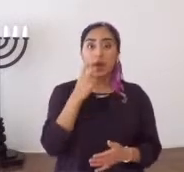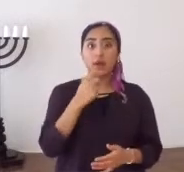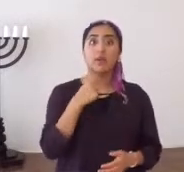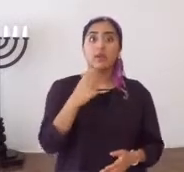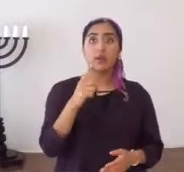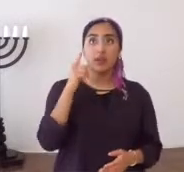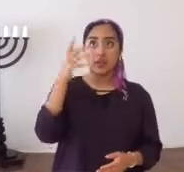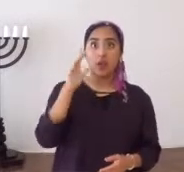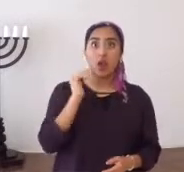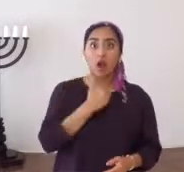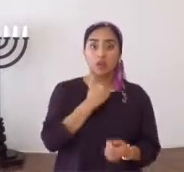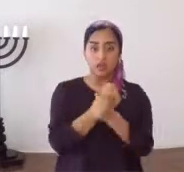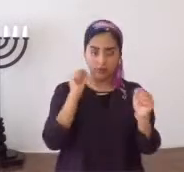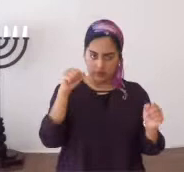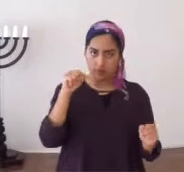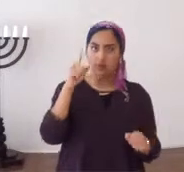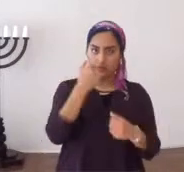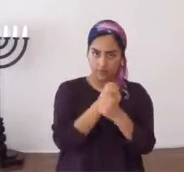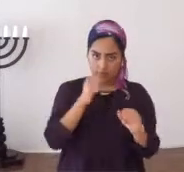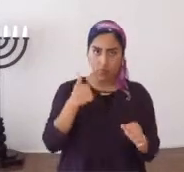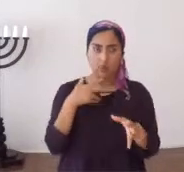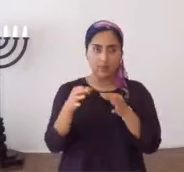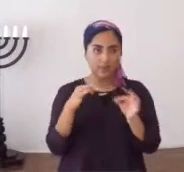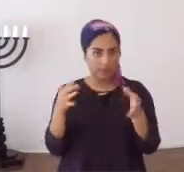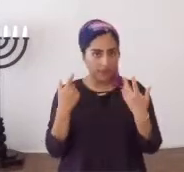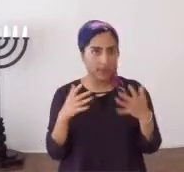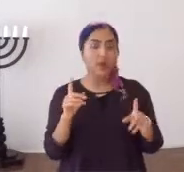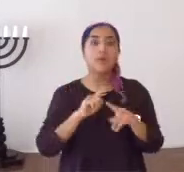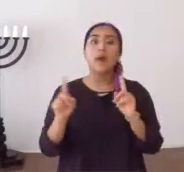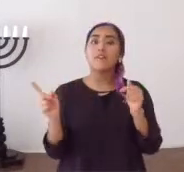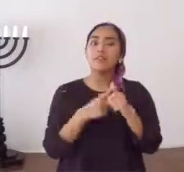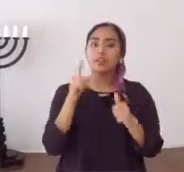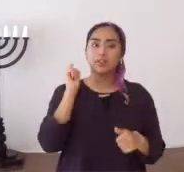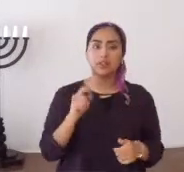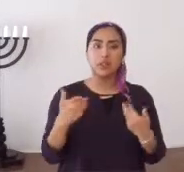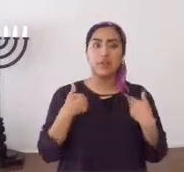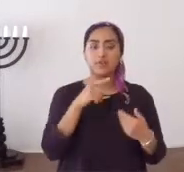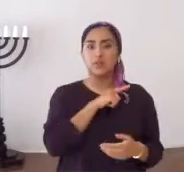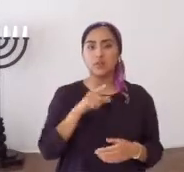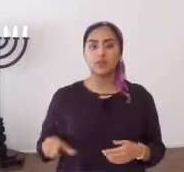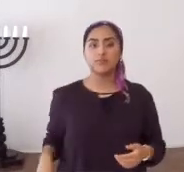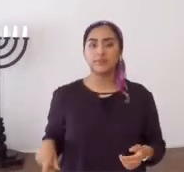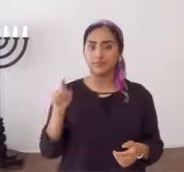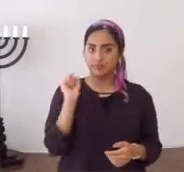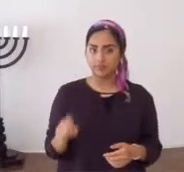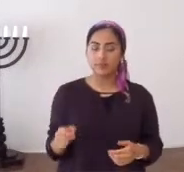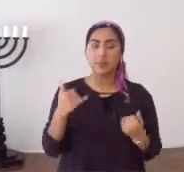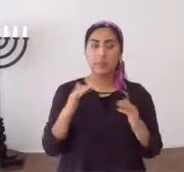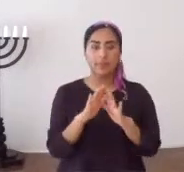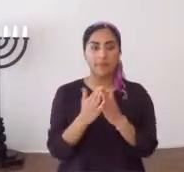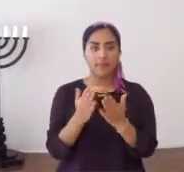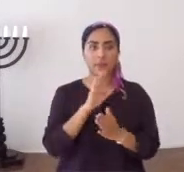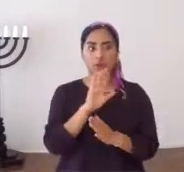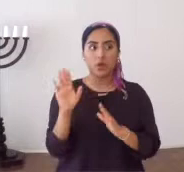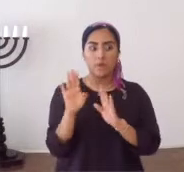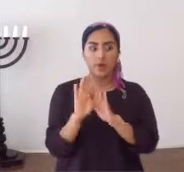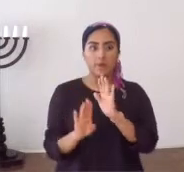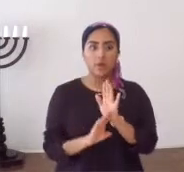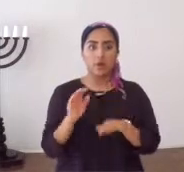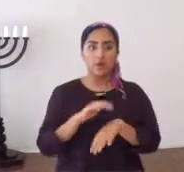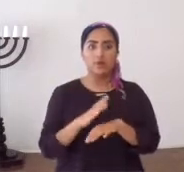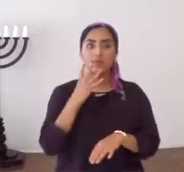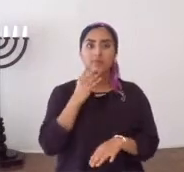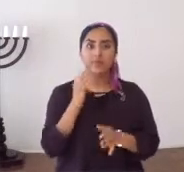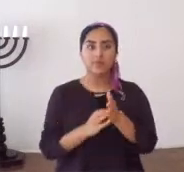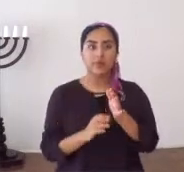con tu boca, que Yahshua es el Salvador. Claro que en Salvador lo hemos ministrado, pero primero tiene que ser Señor. Abran por favor todas sus